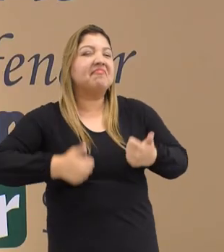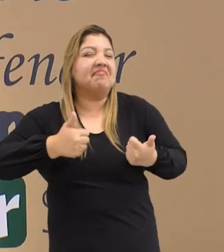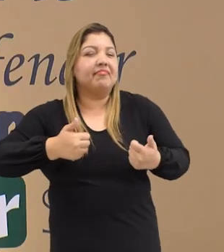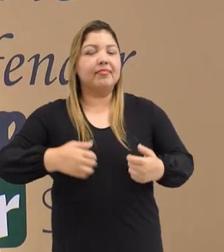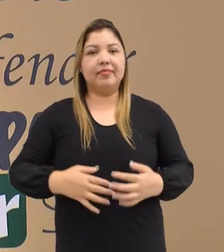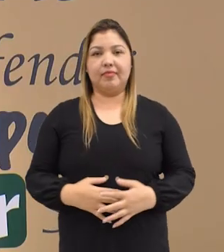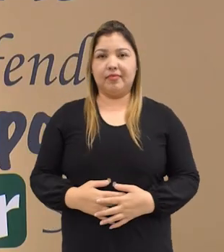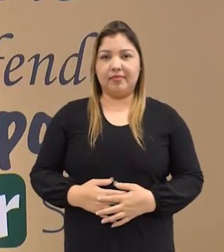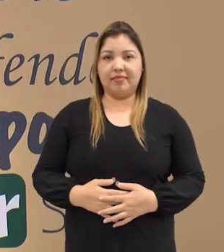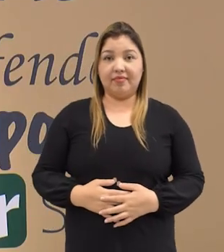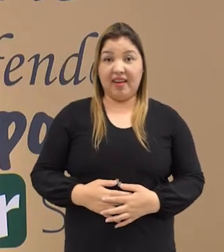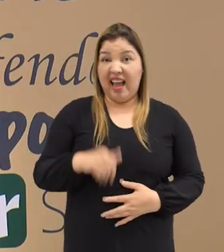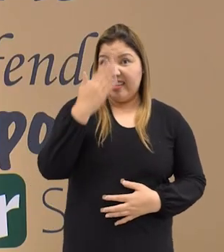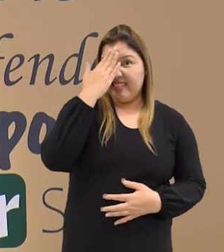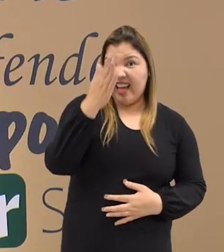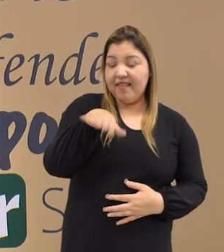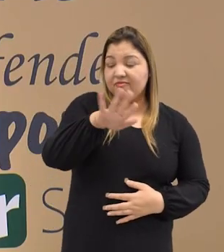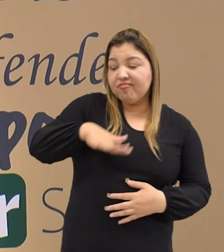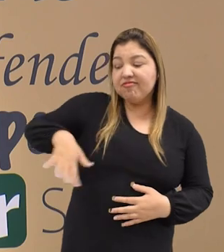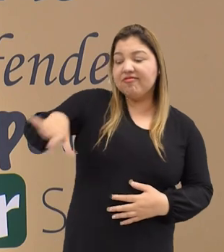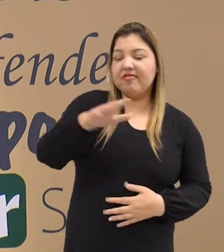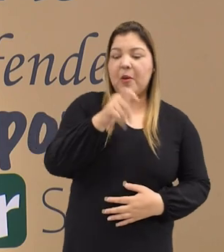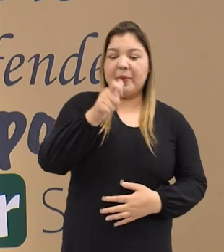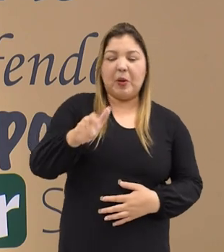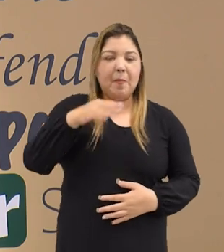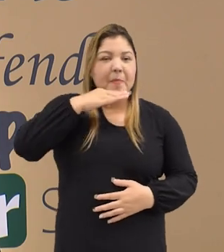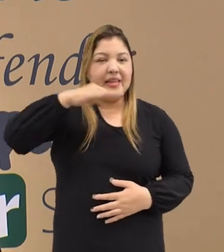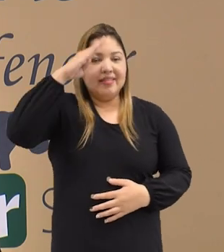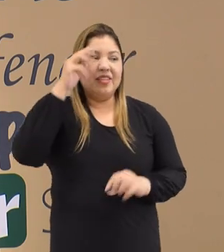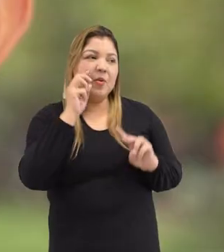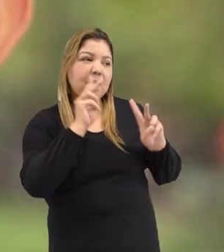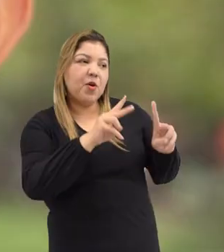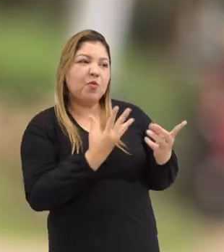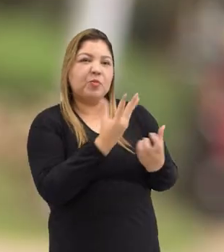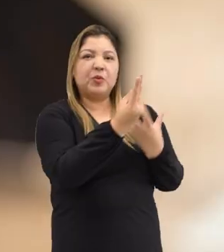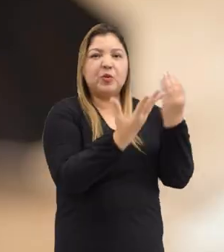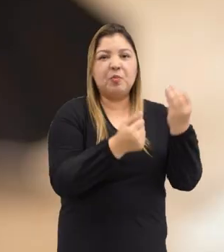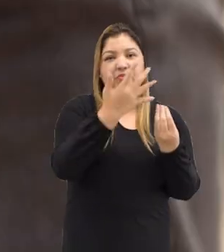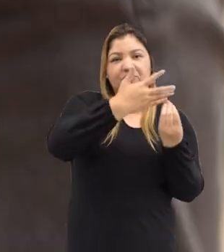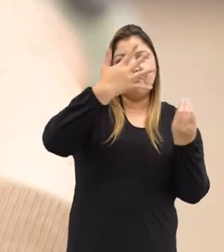¿Sabes qué se dice en Medellín de las personas LGBTIQ+,